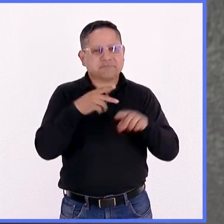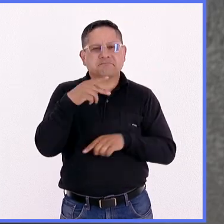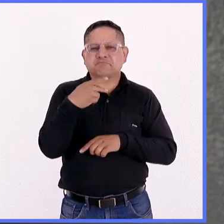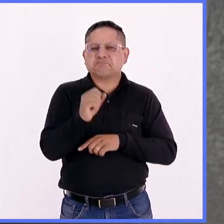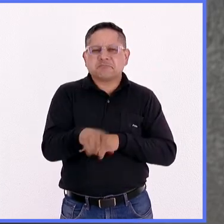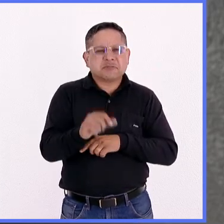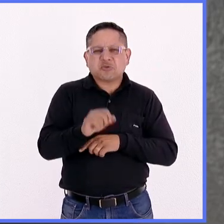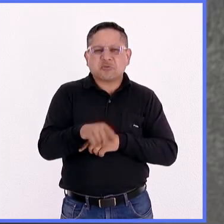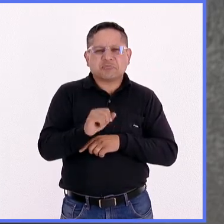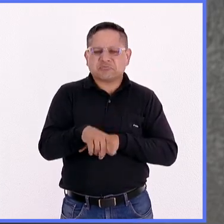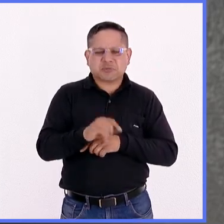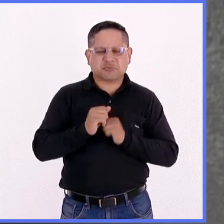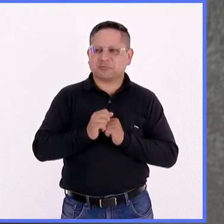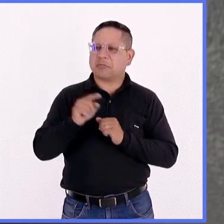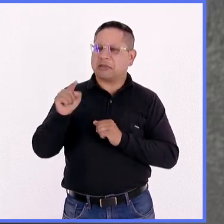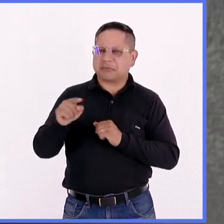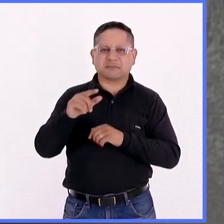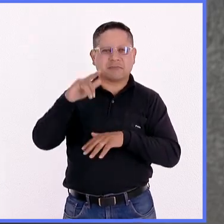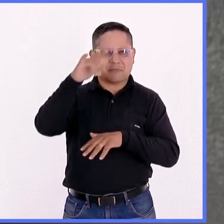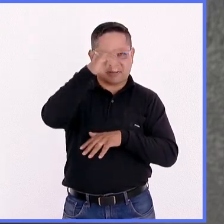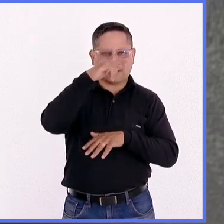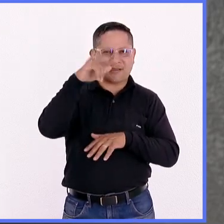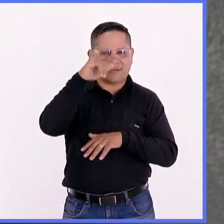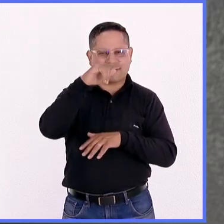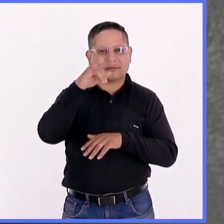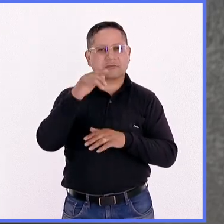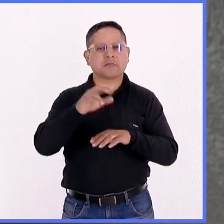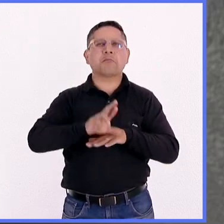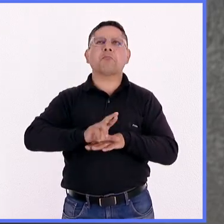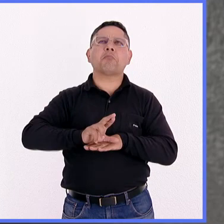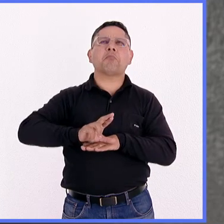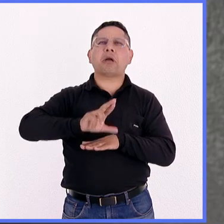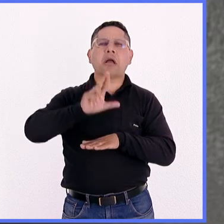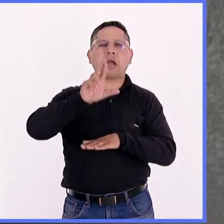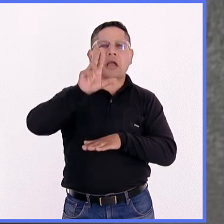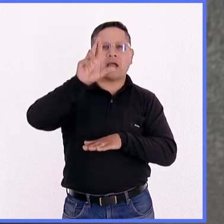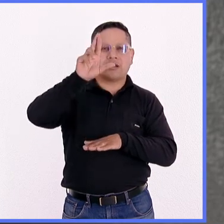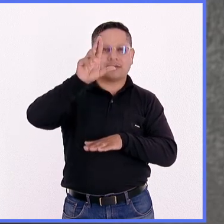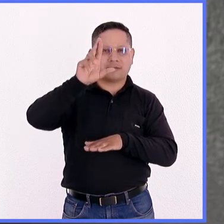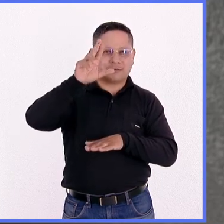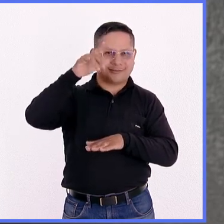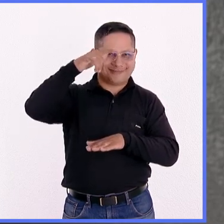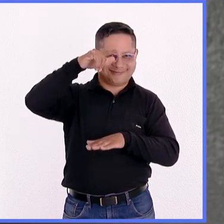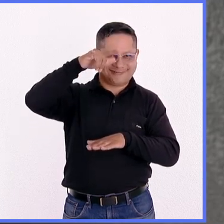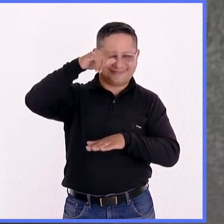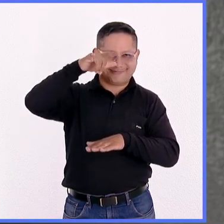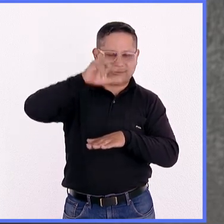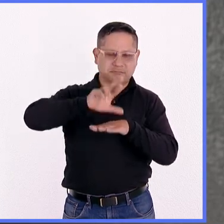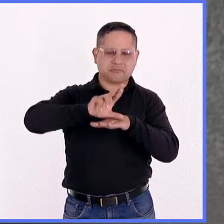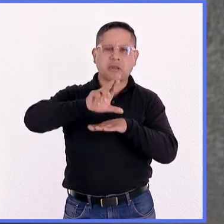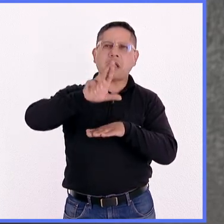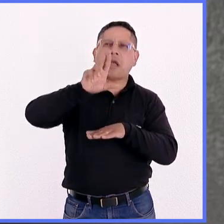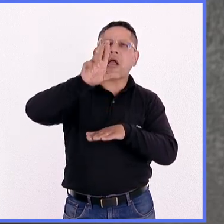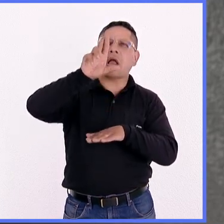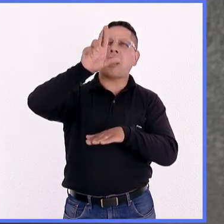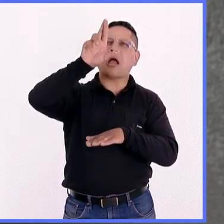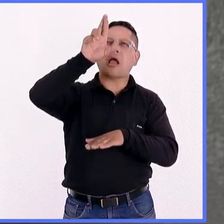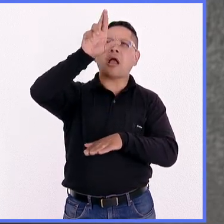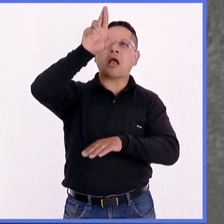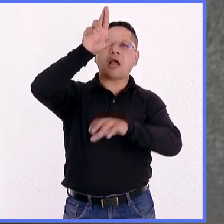misma convocatoria, satélites enlatados, lanzan el cohete, es un cohete en vez de un dron, pero meten el satélite.